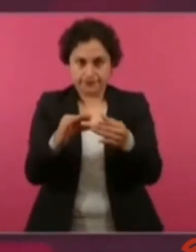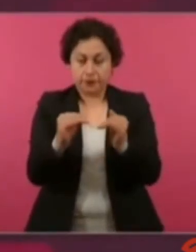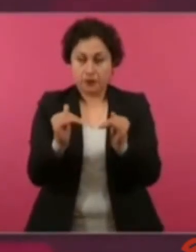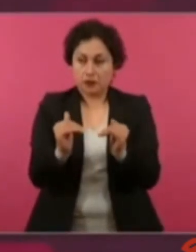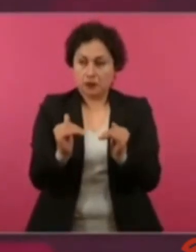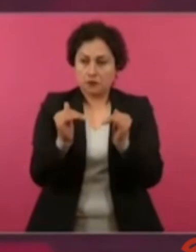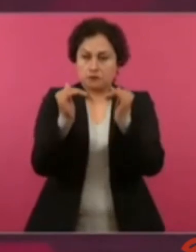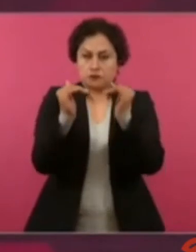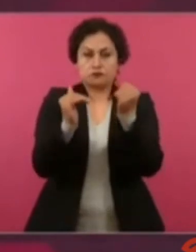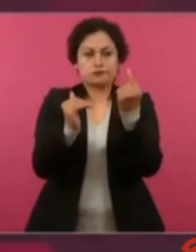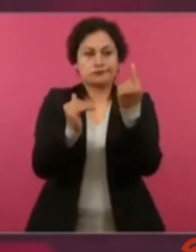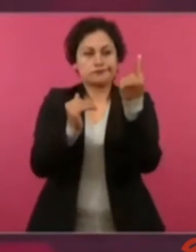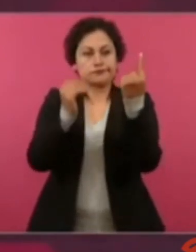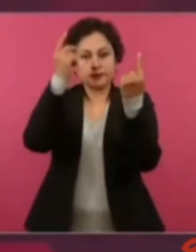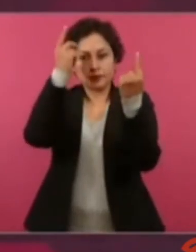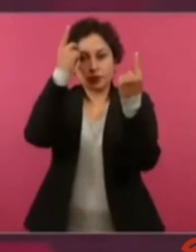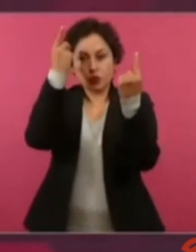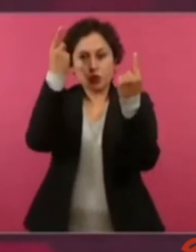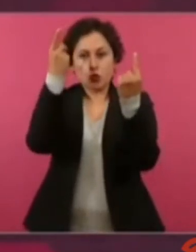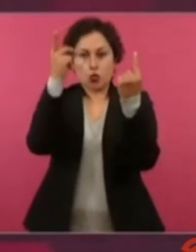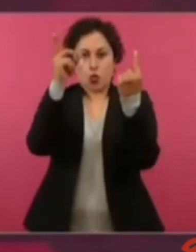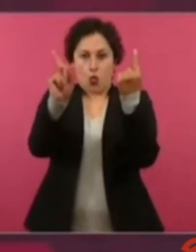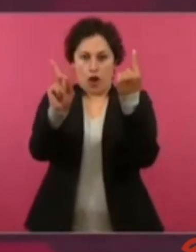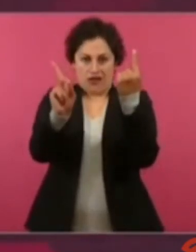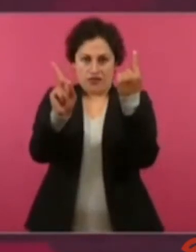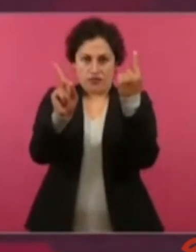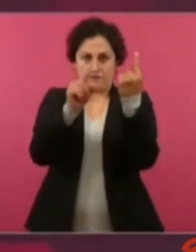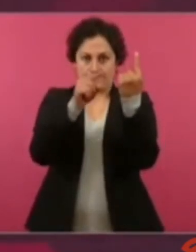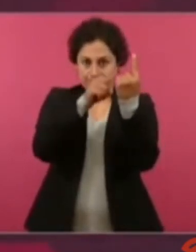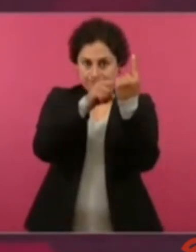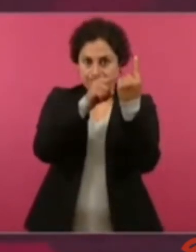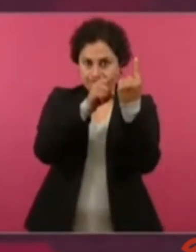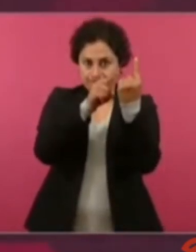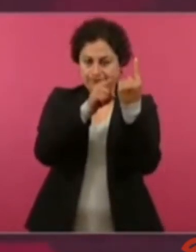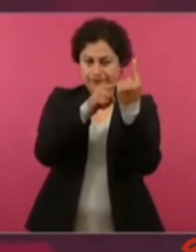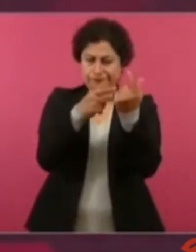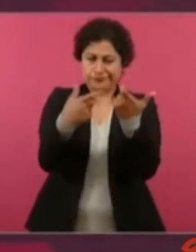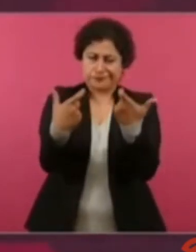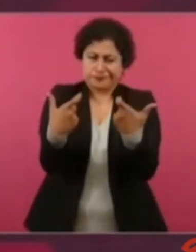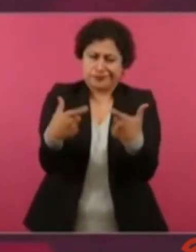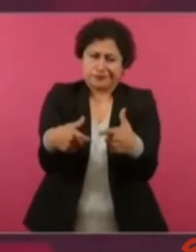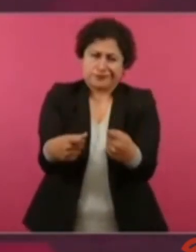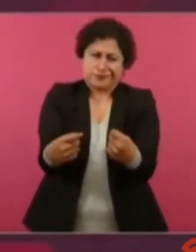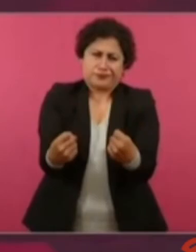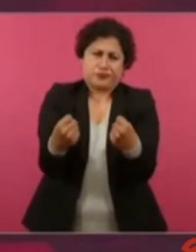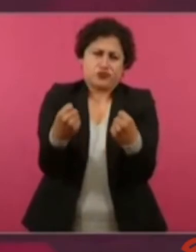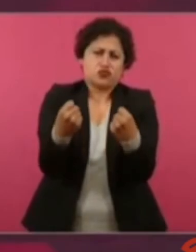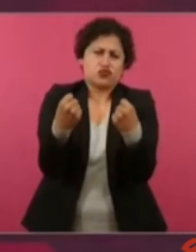poderosísimo, que tiene muchísimo dinero, pero mucho, mucho, mucho, mucho dinero.